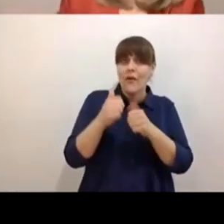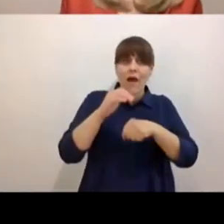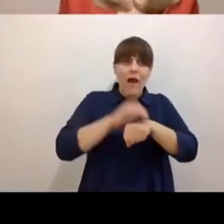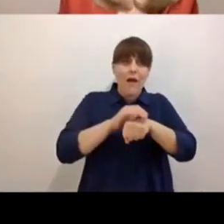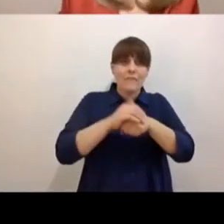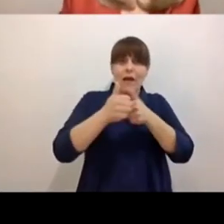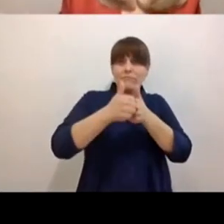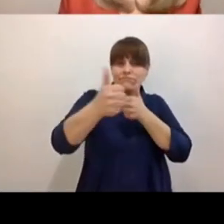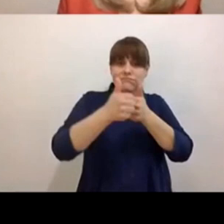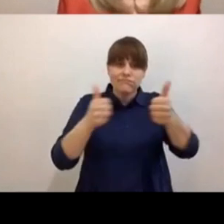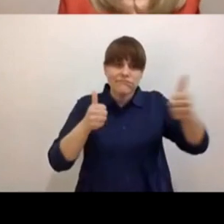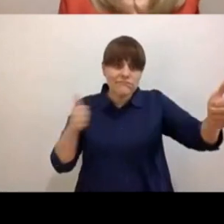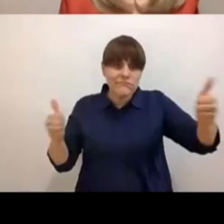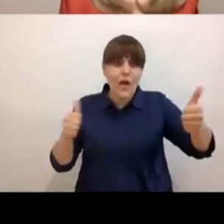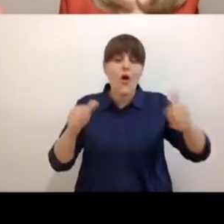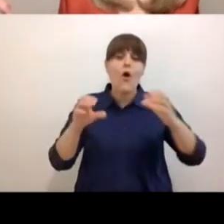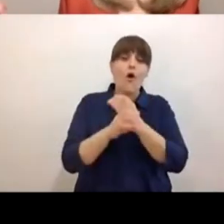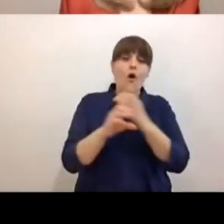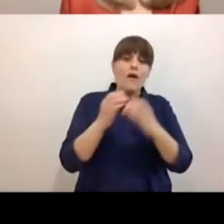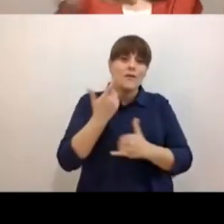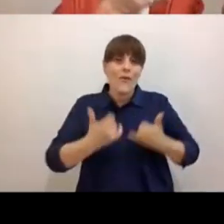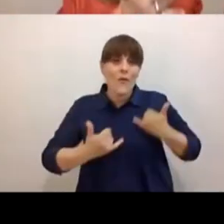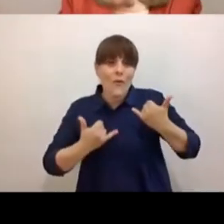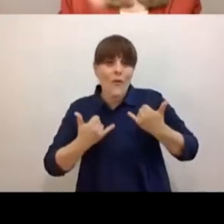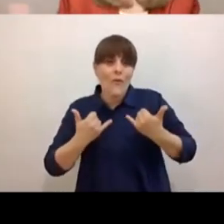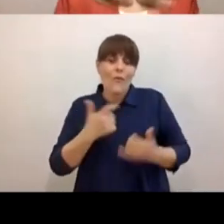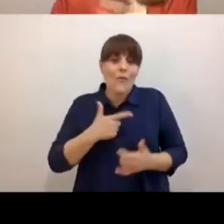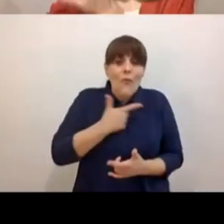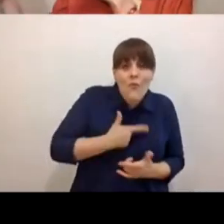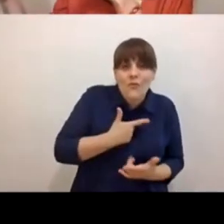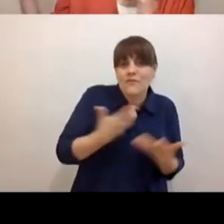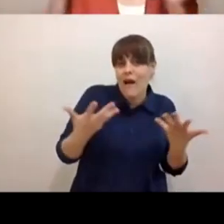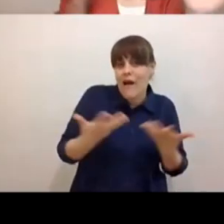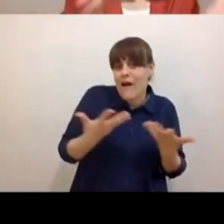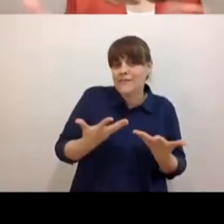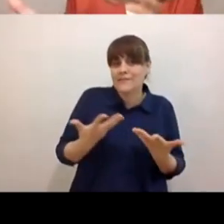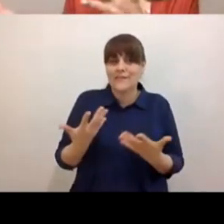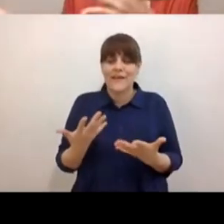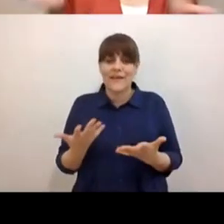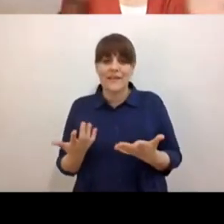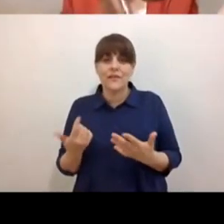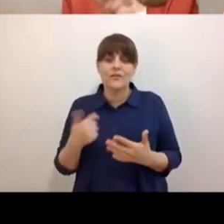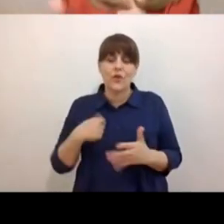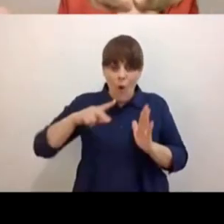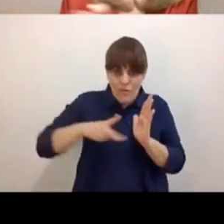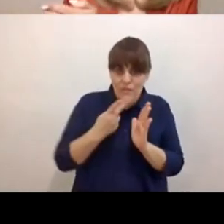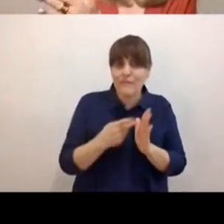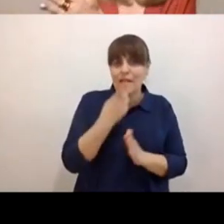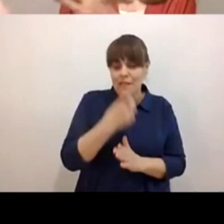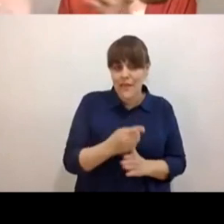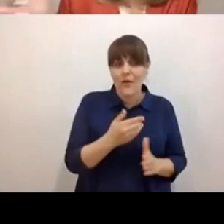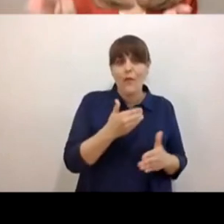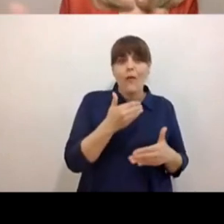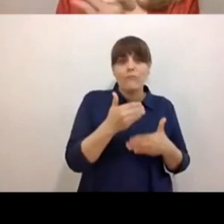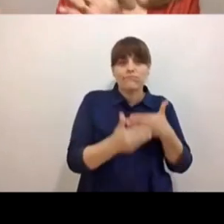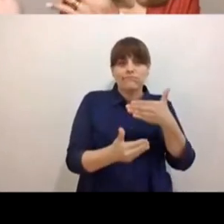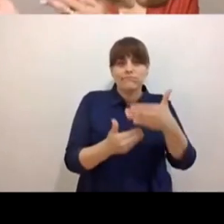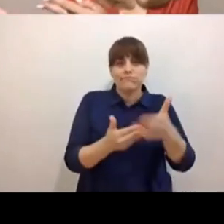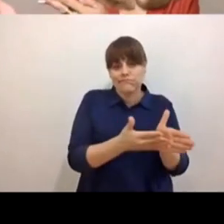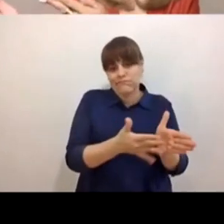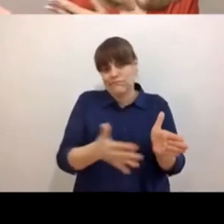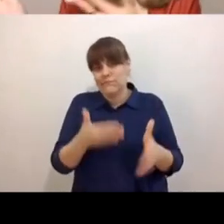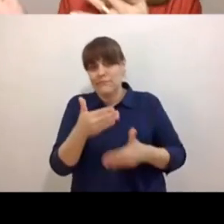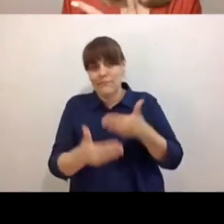todo aquello de lo que los entretenía. Y sobre todo, repito, soy reiterativa en este proceso de grandes